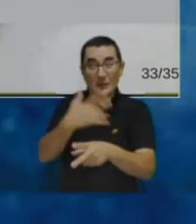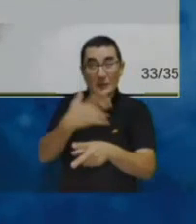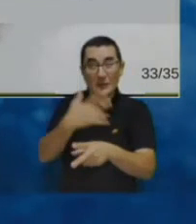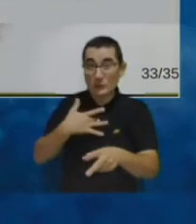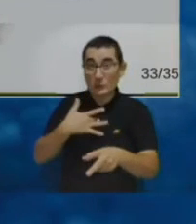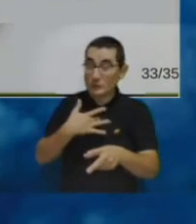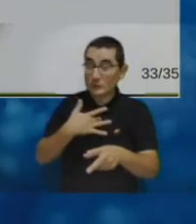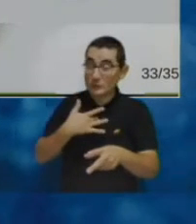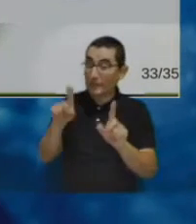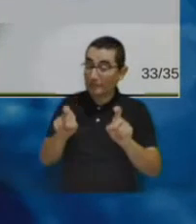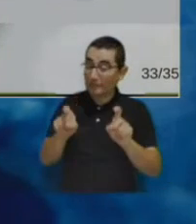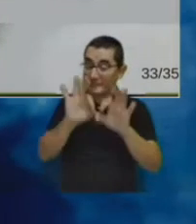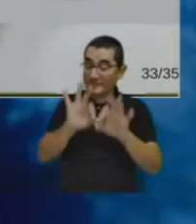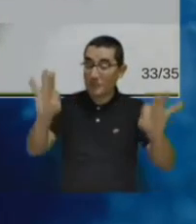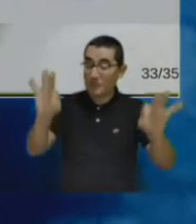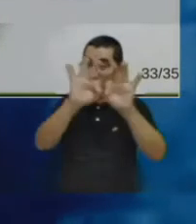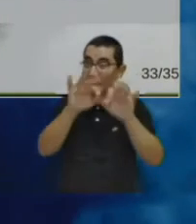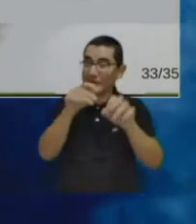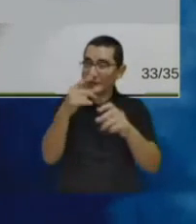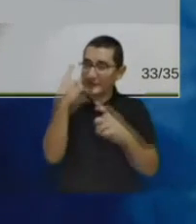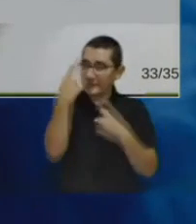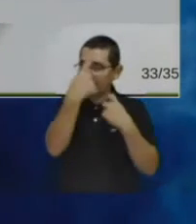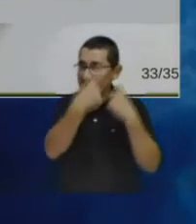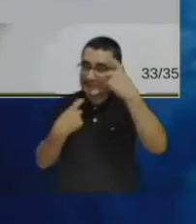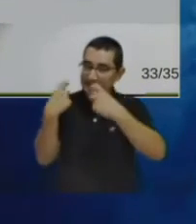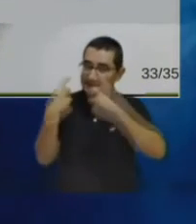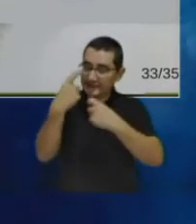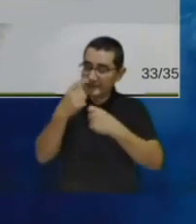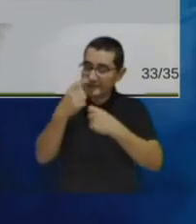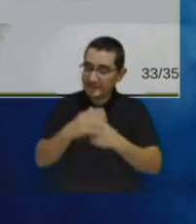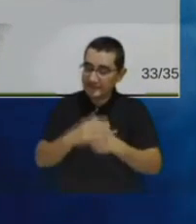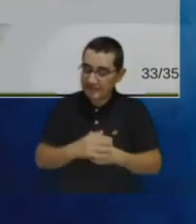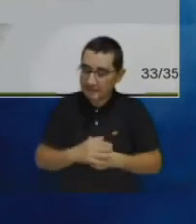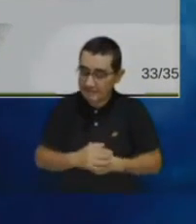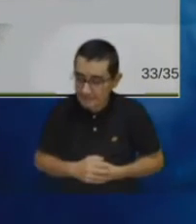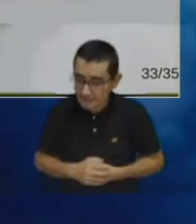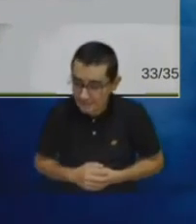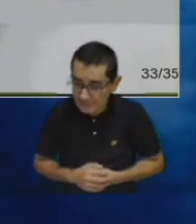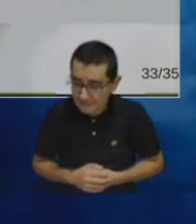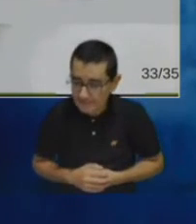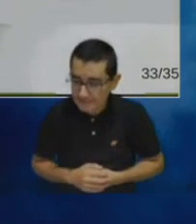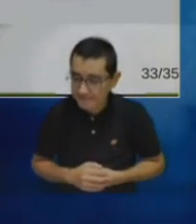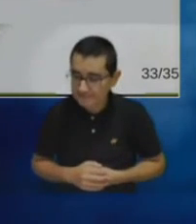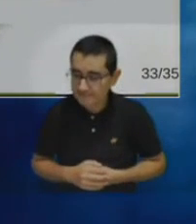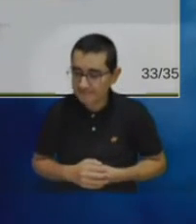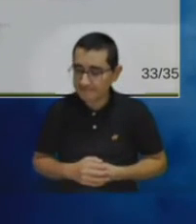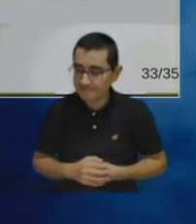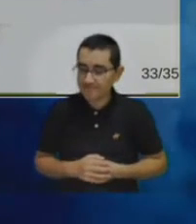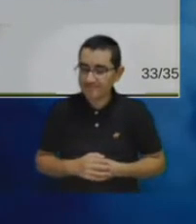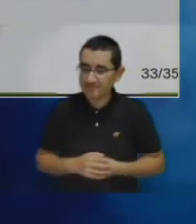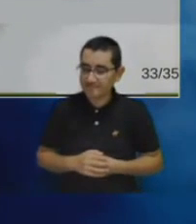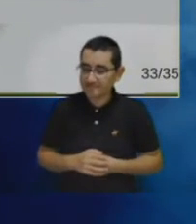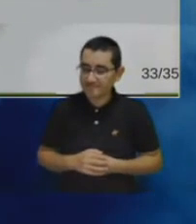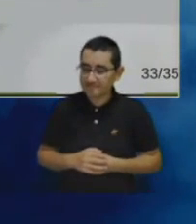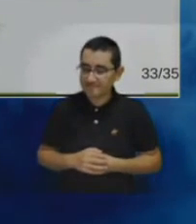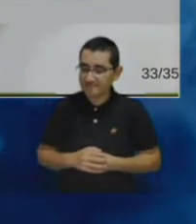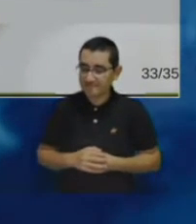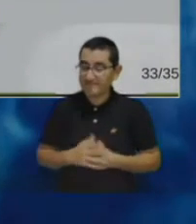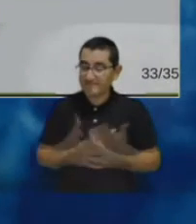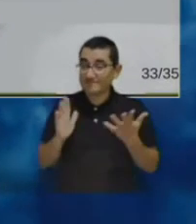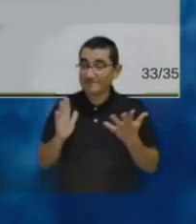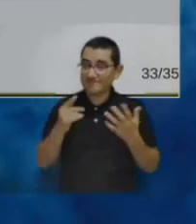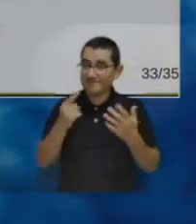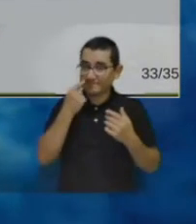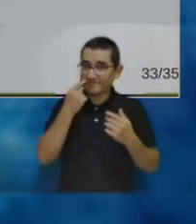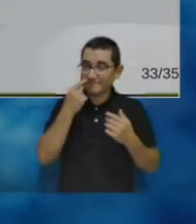de objetivos de estudio es conciliar esas dos visiones a partir de la generación de información que tiene una base